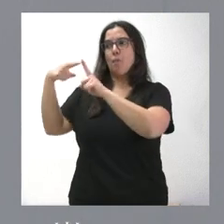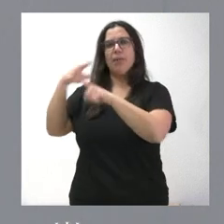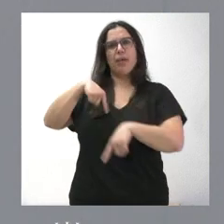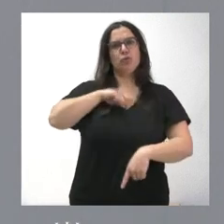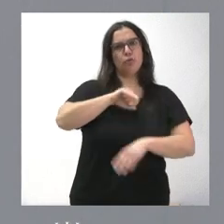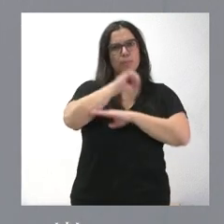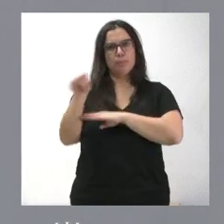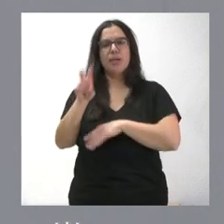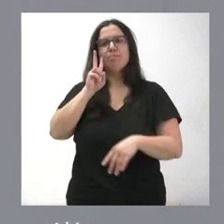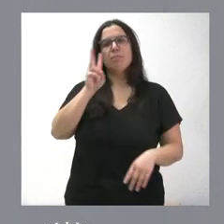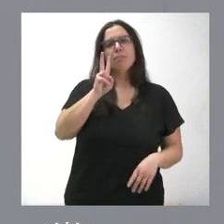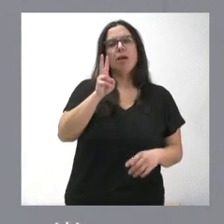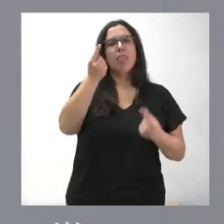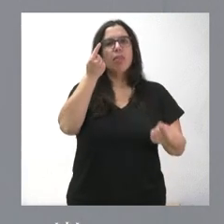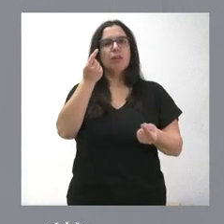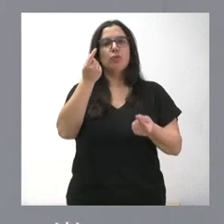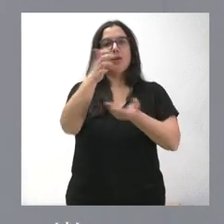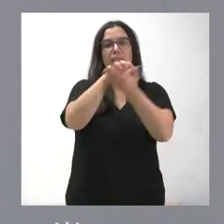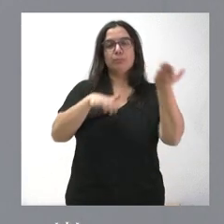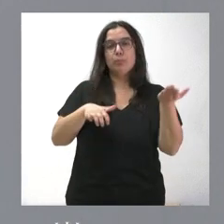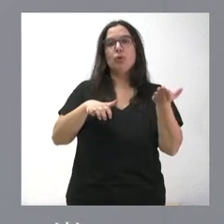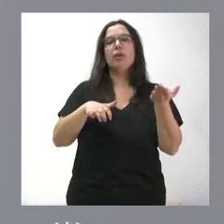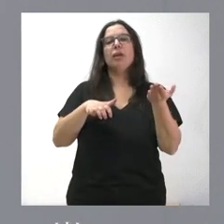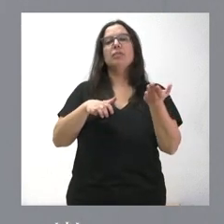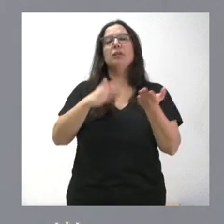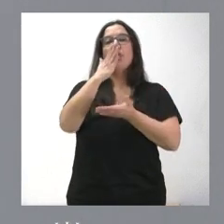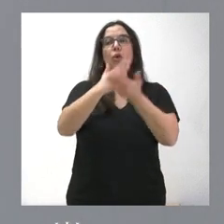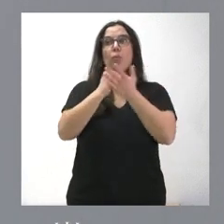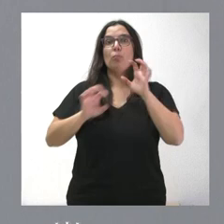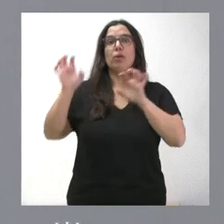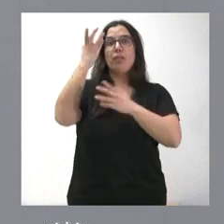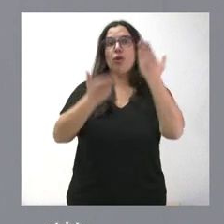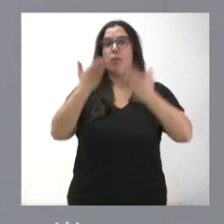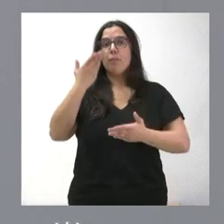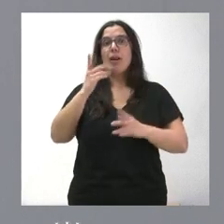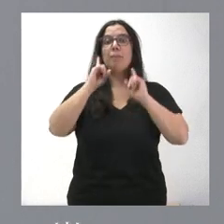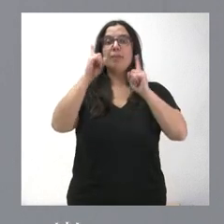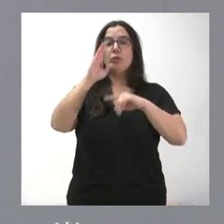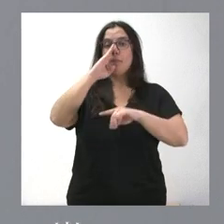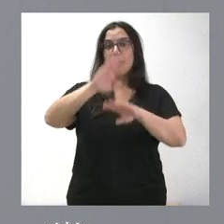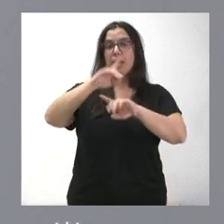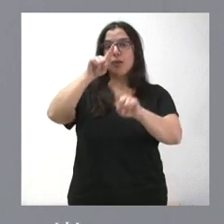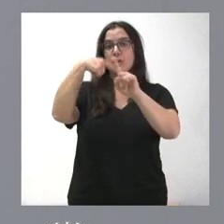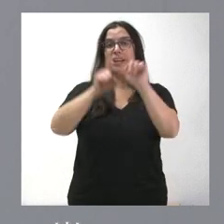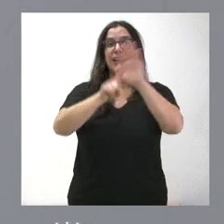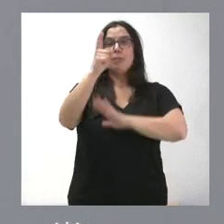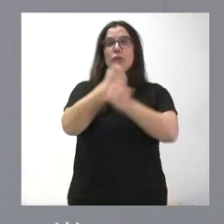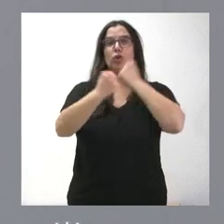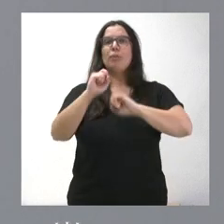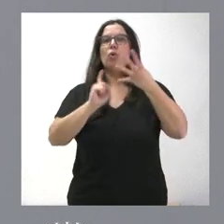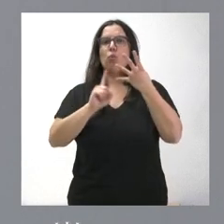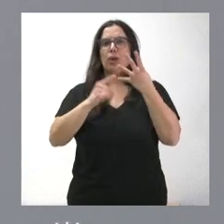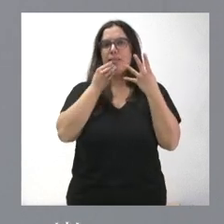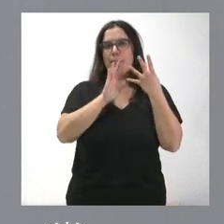que Castilla y León, según el informe Hispalín, que es la cuarta comunidad autónoma en previsión de crecimiento económico para este año 2023, donde